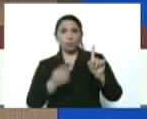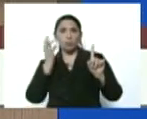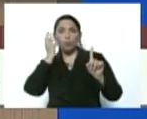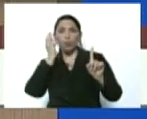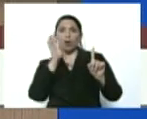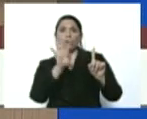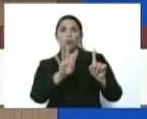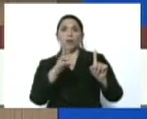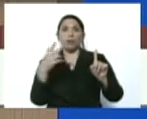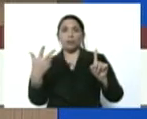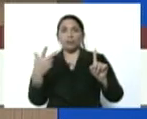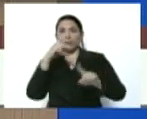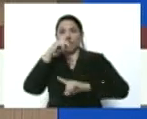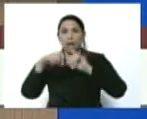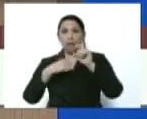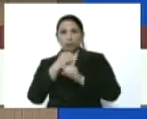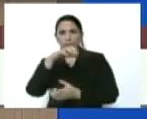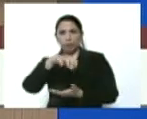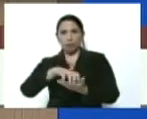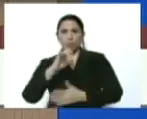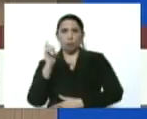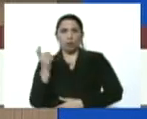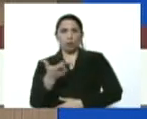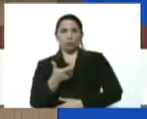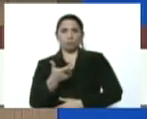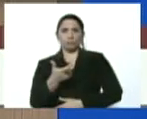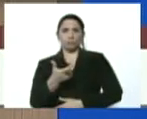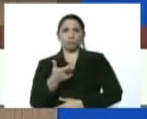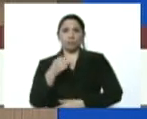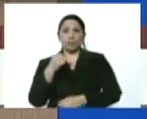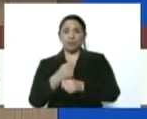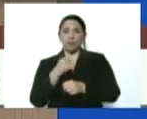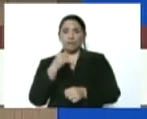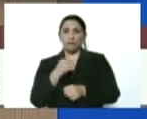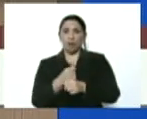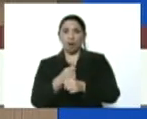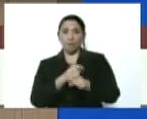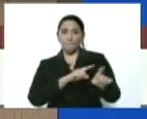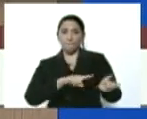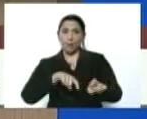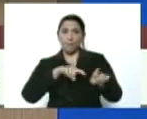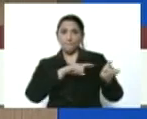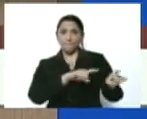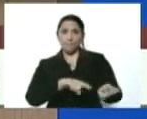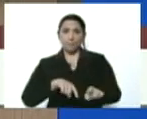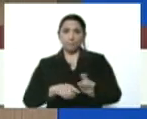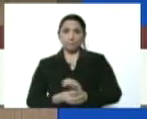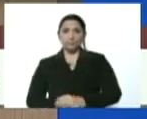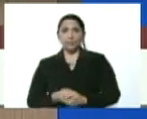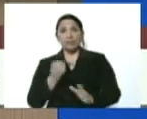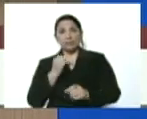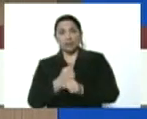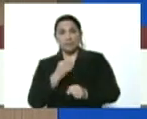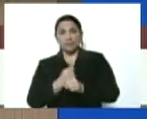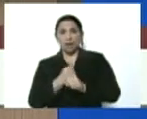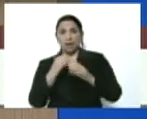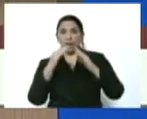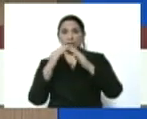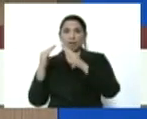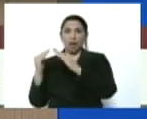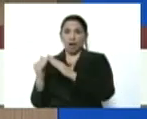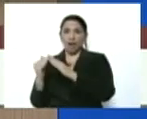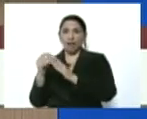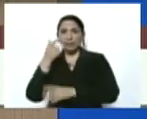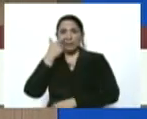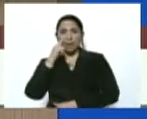43 años del estado huárico, trabaja, es agricultora, trabaja en una finca cebollera